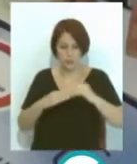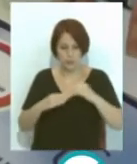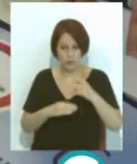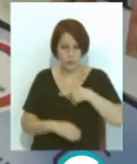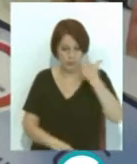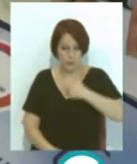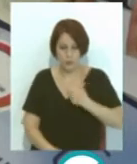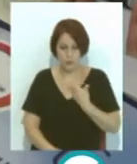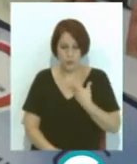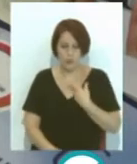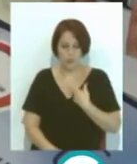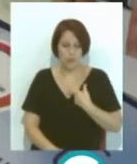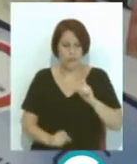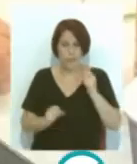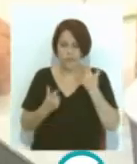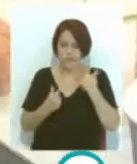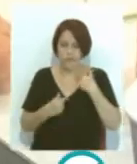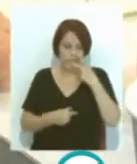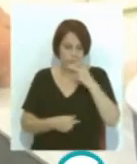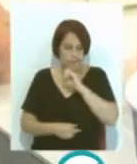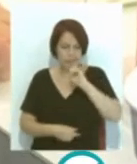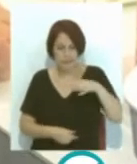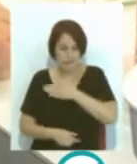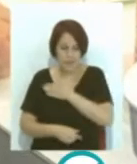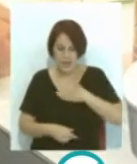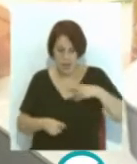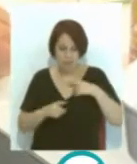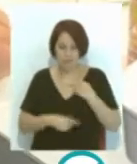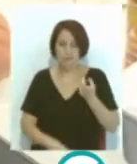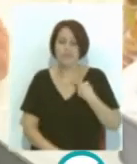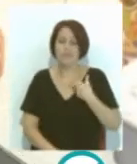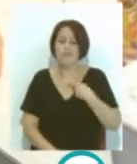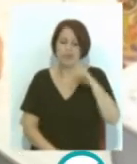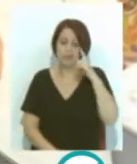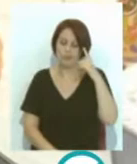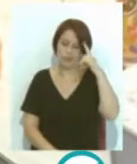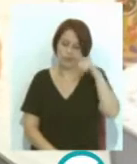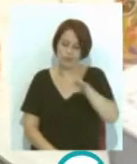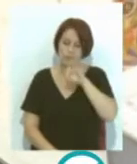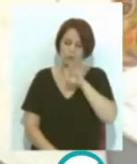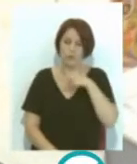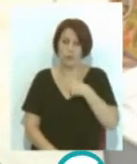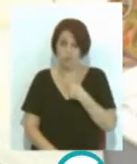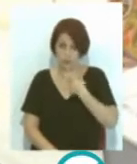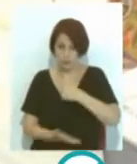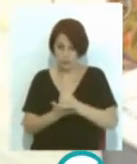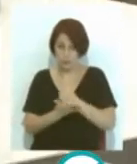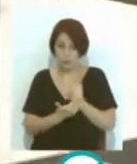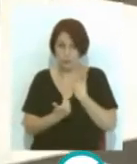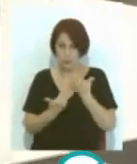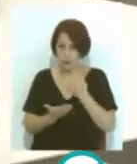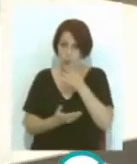tener la decisión firme de dejar de fumar. Además, desde la farmacia, nosotros hacemos nuestras dispensaciones, sobre todo porque tratamos